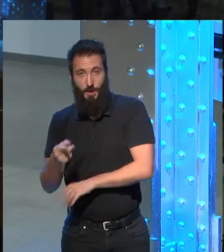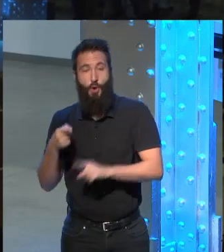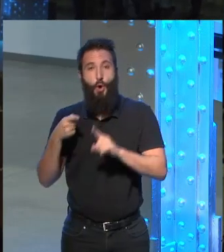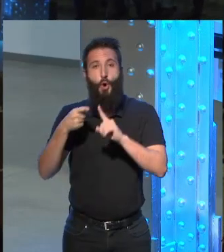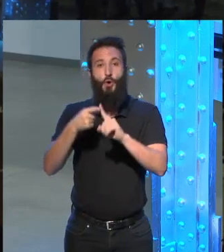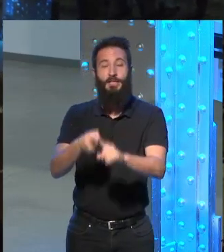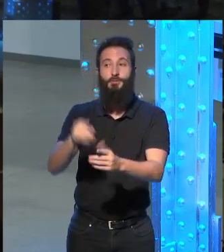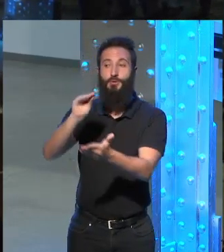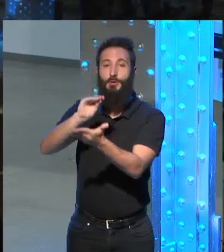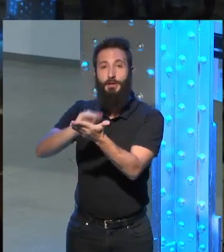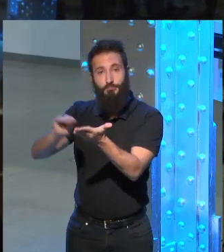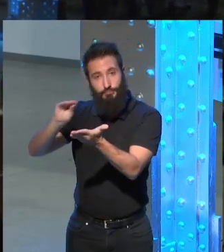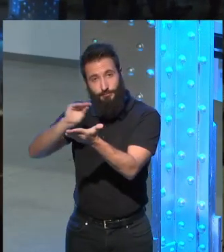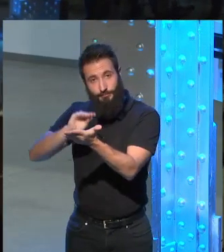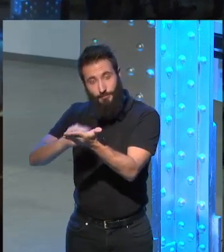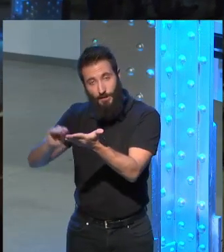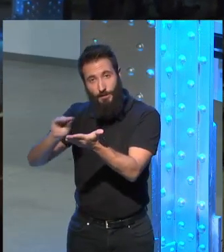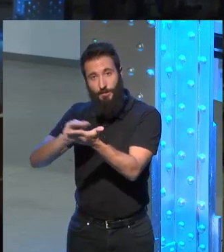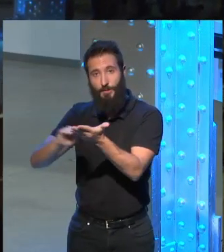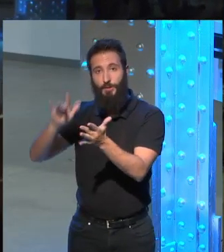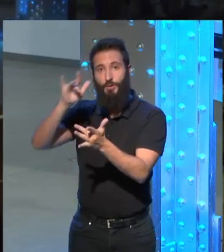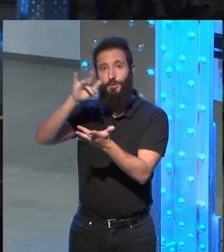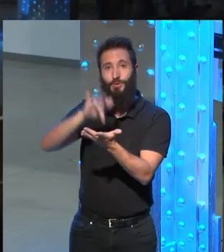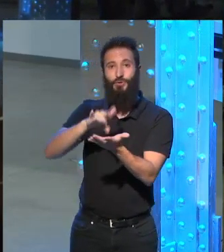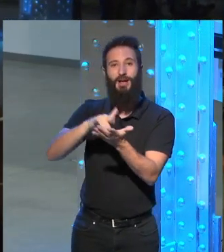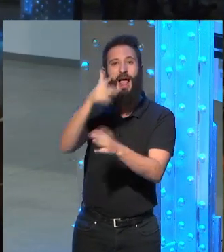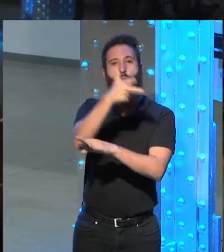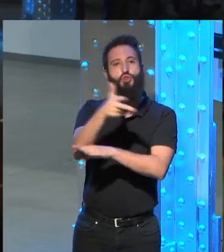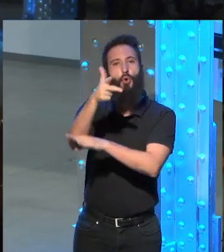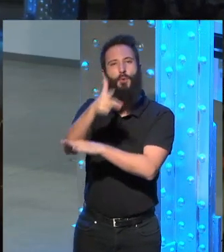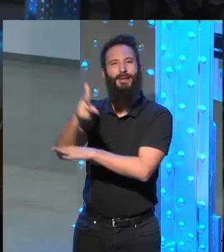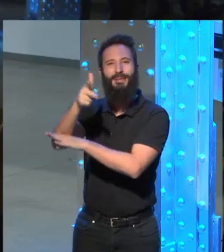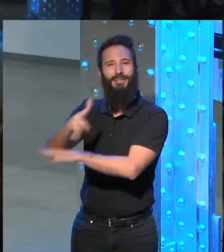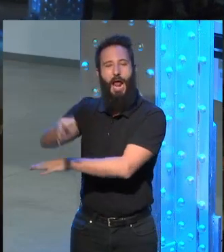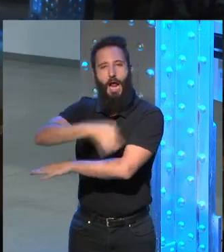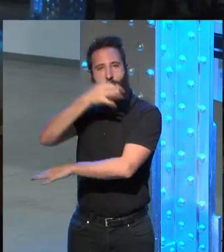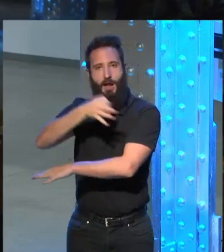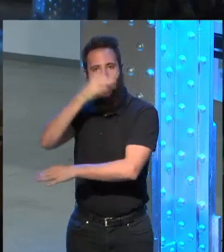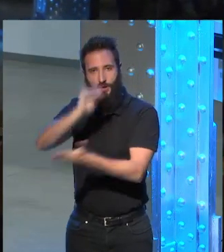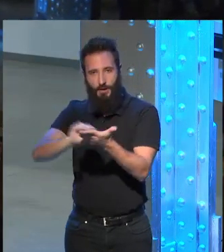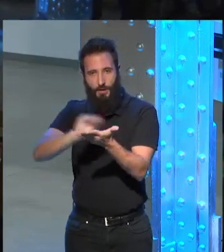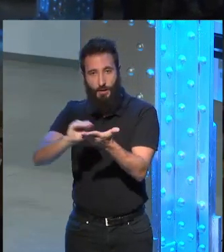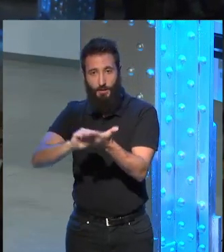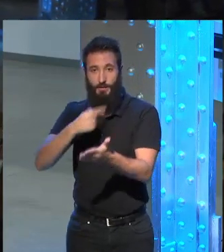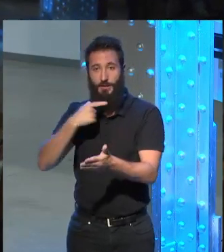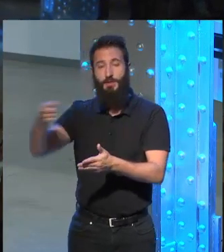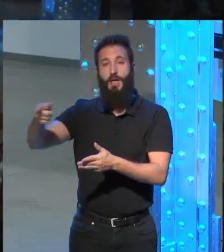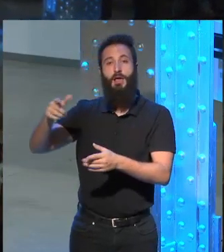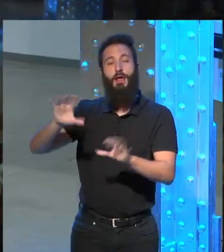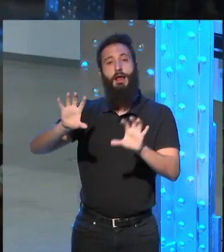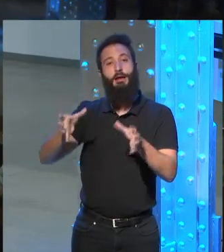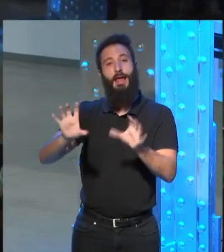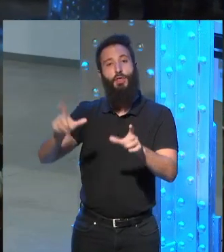para escribir la narración de un documental un documental que hacía la radio televisión